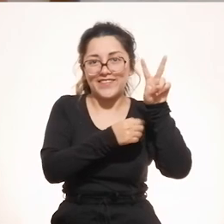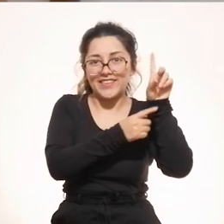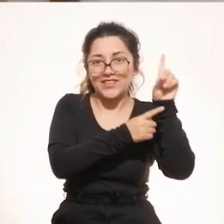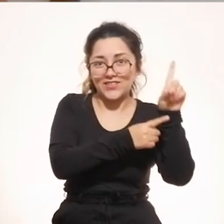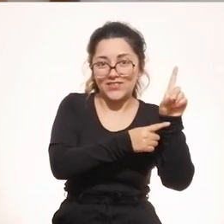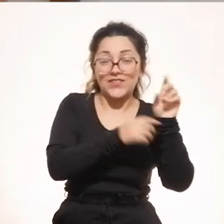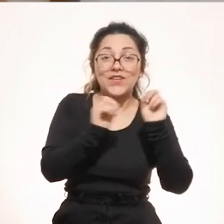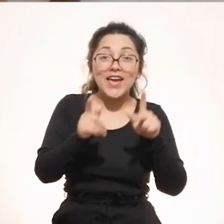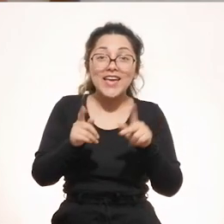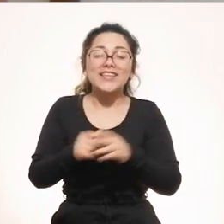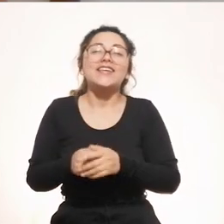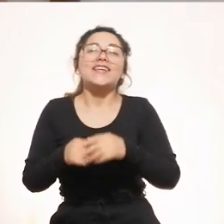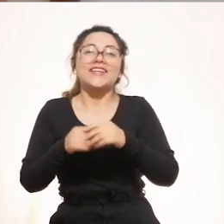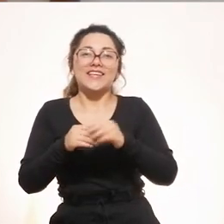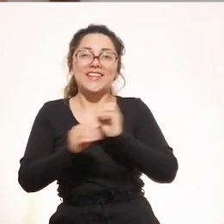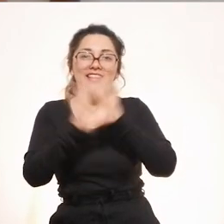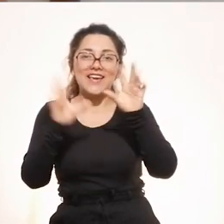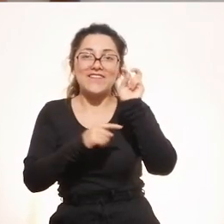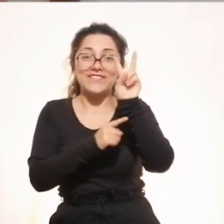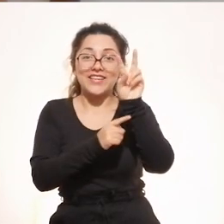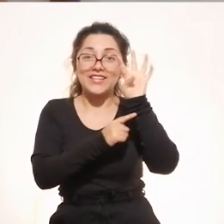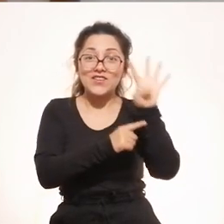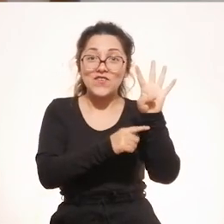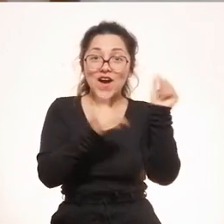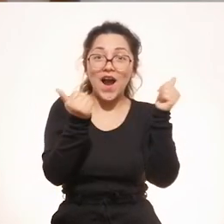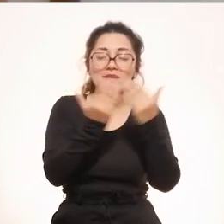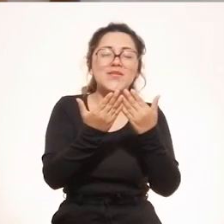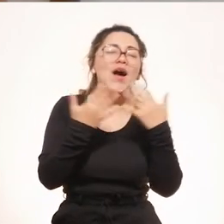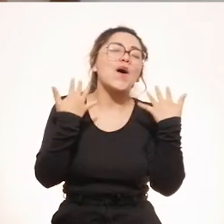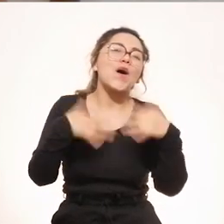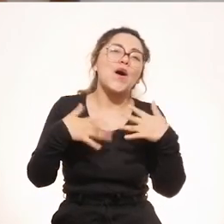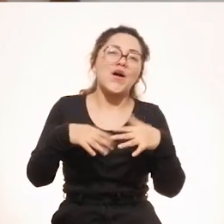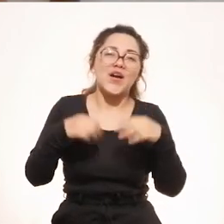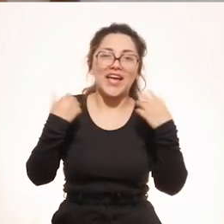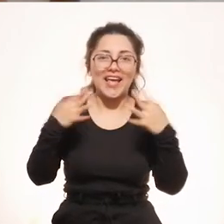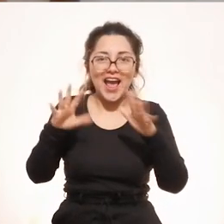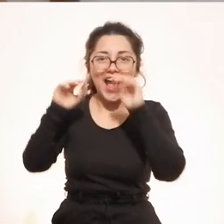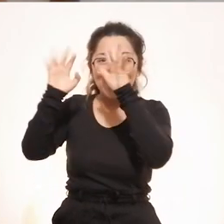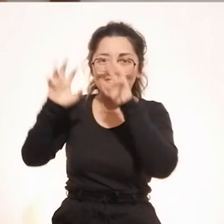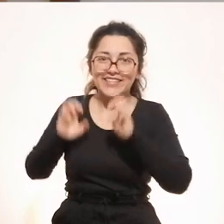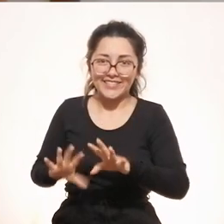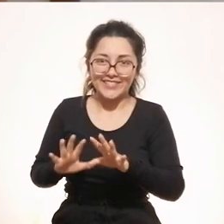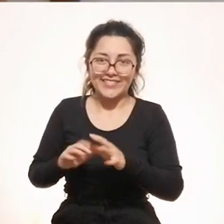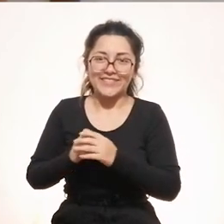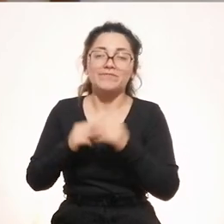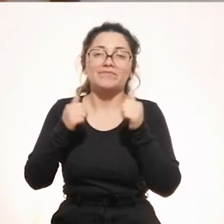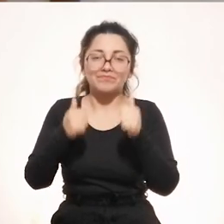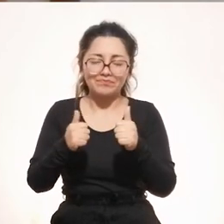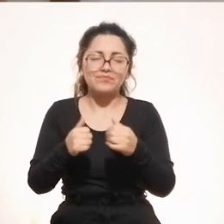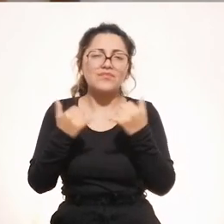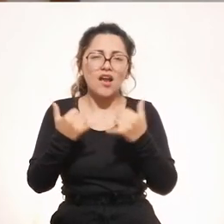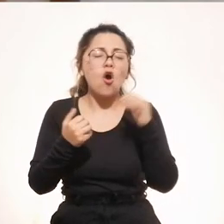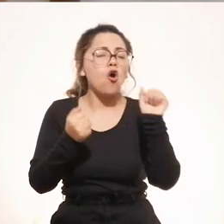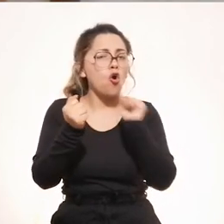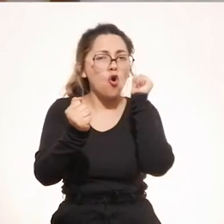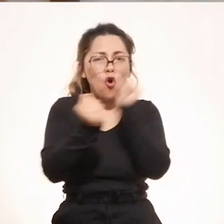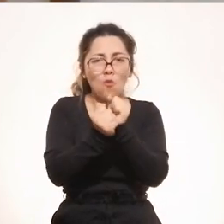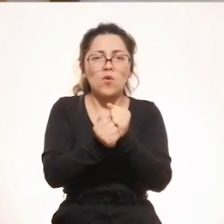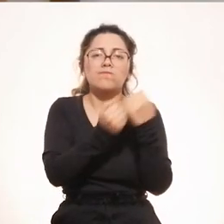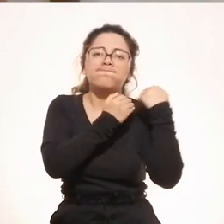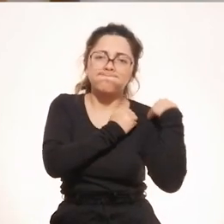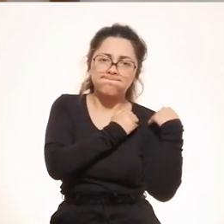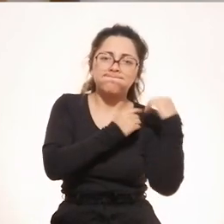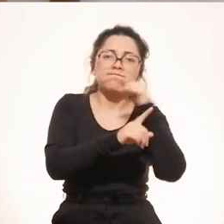día 21 de abril del 2021, y el día 24 estarán rindiendo su examen en el marco de este